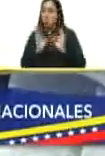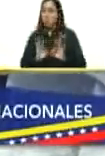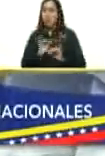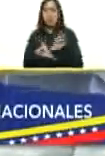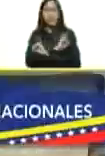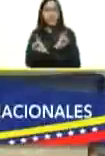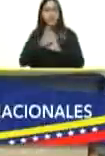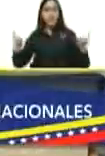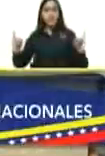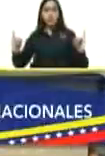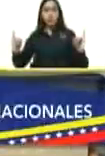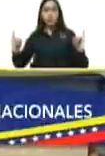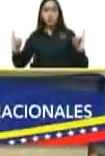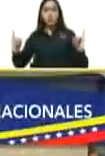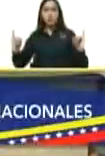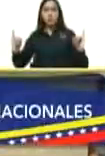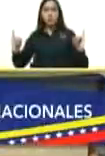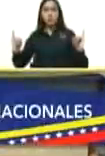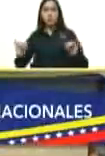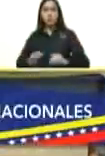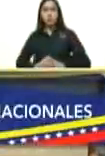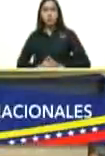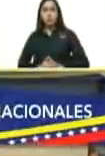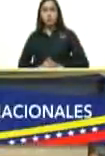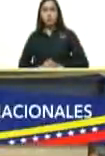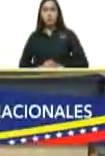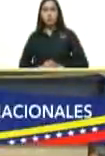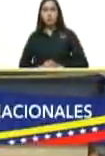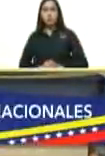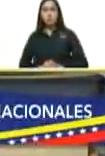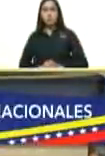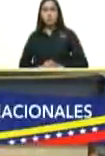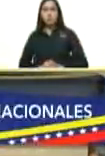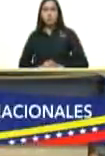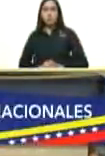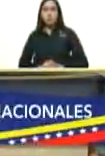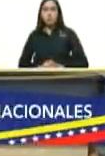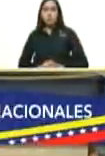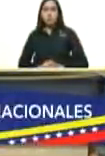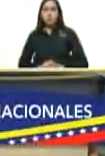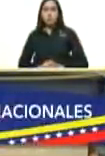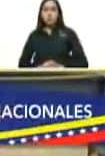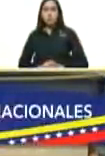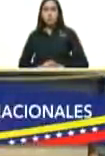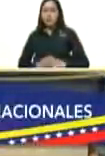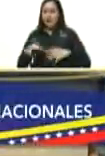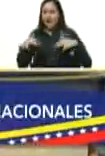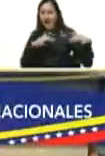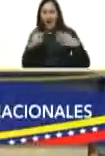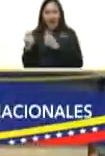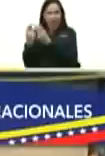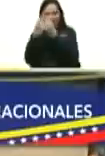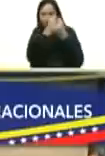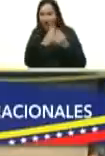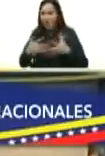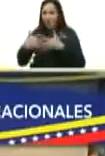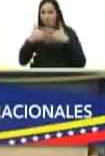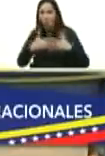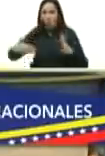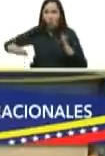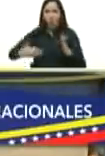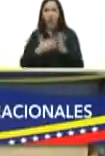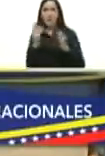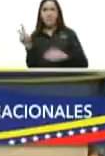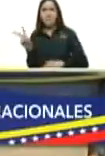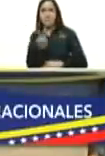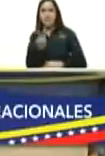acabó las propias guerras económicas del imperio contra nuestro país